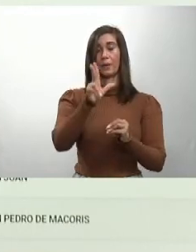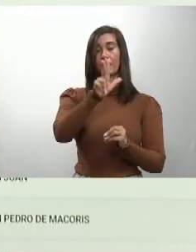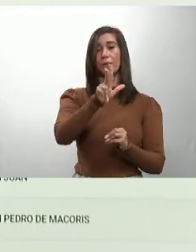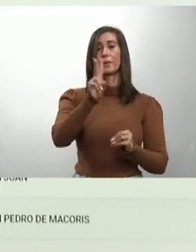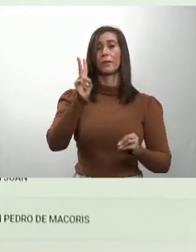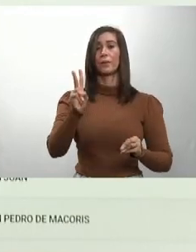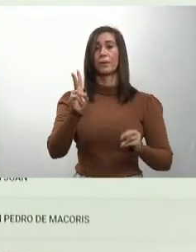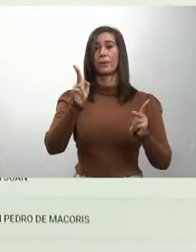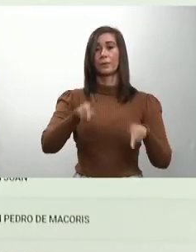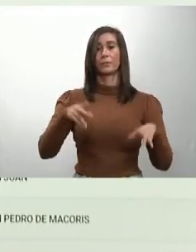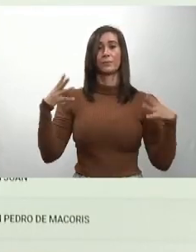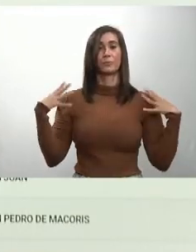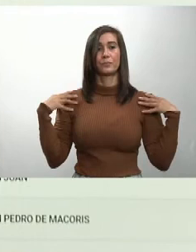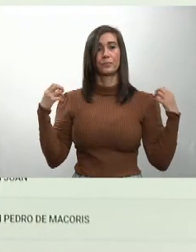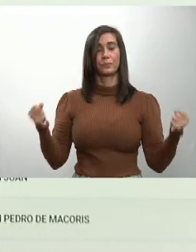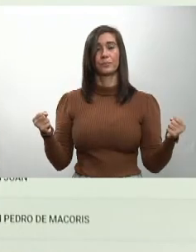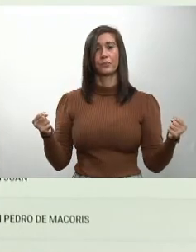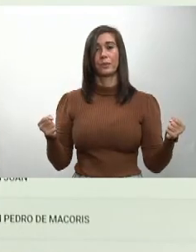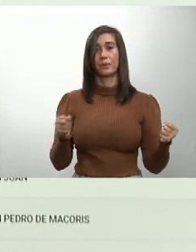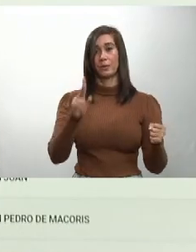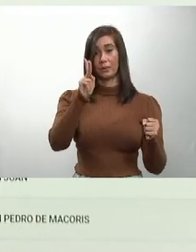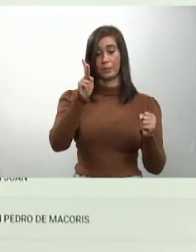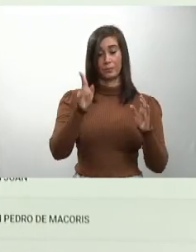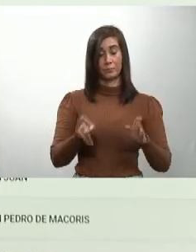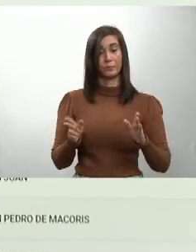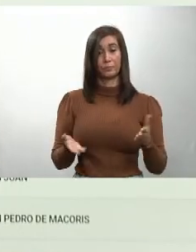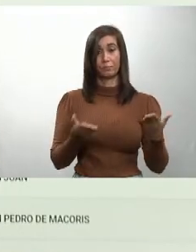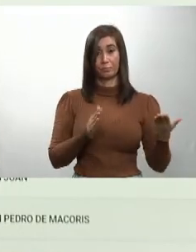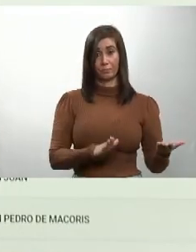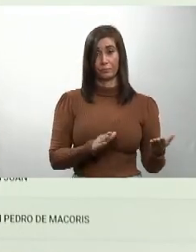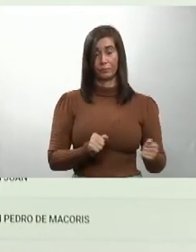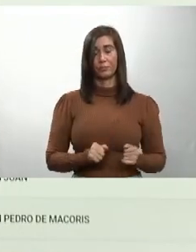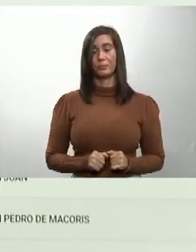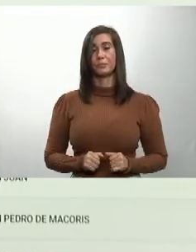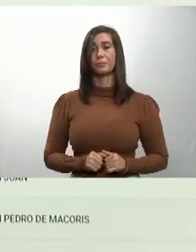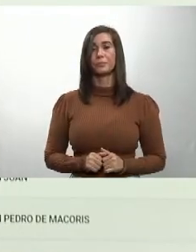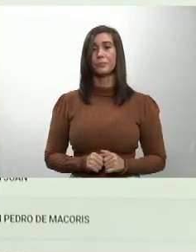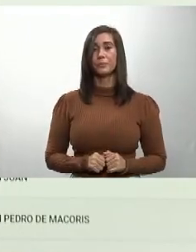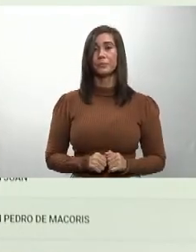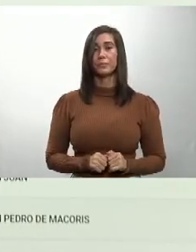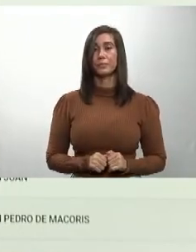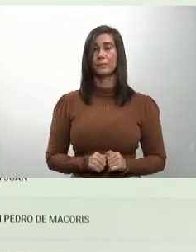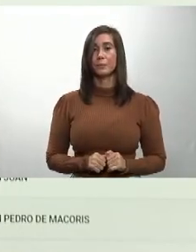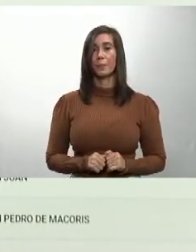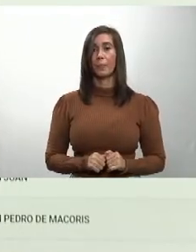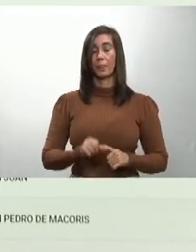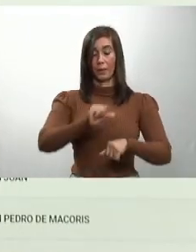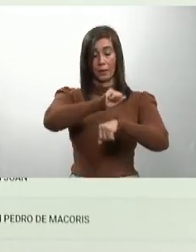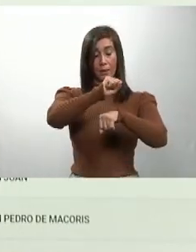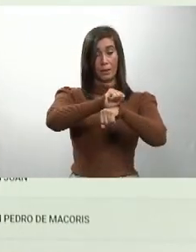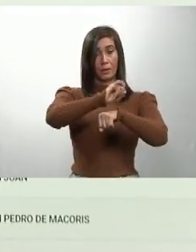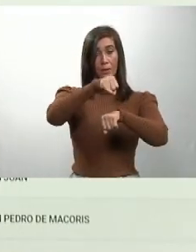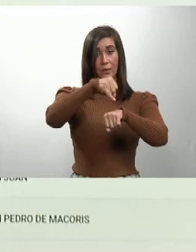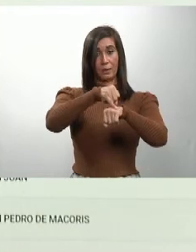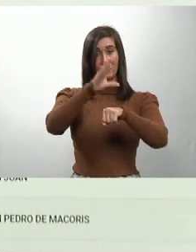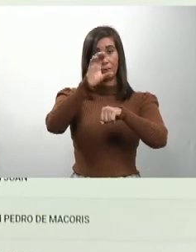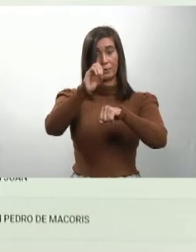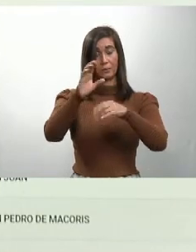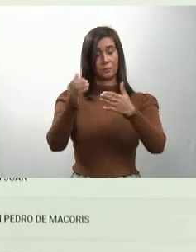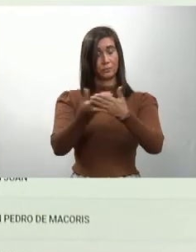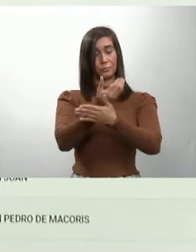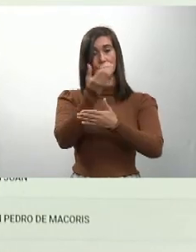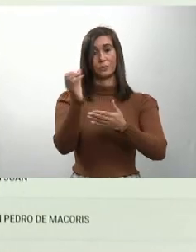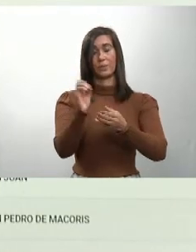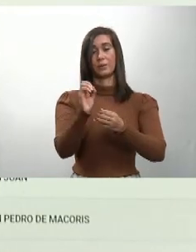32 recuperados, 2 fallecimientos. San Juan, 0 casos